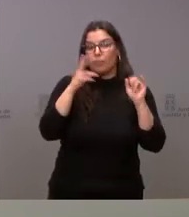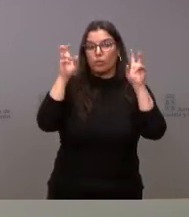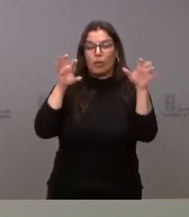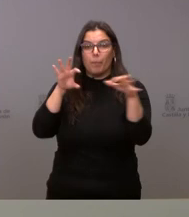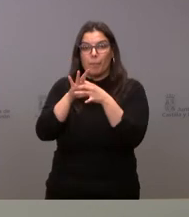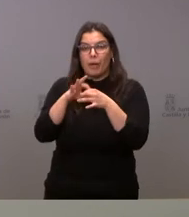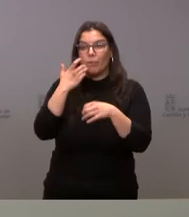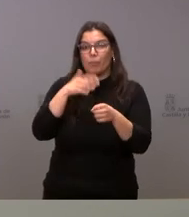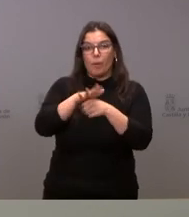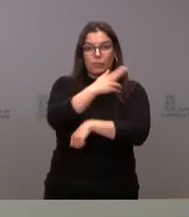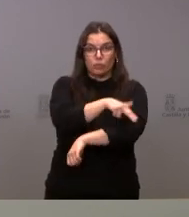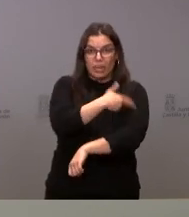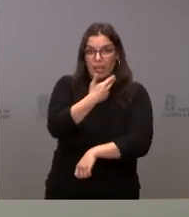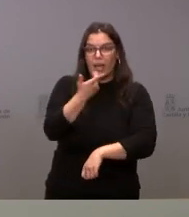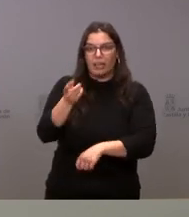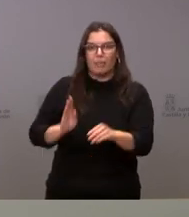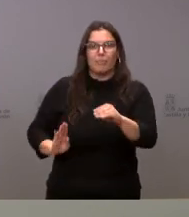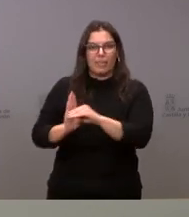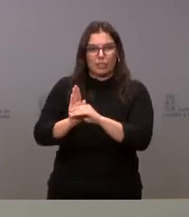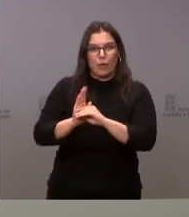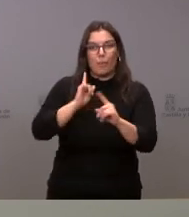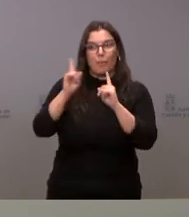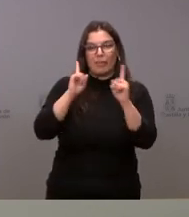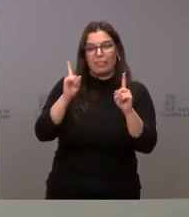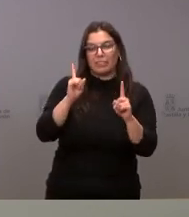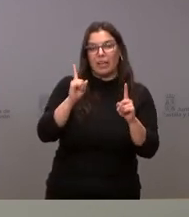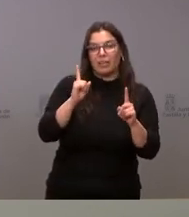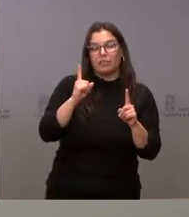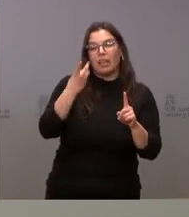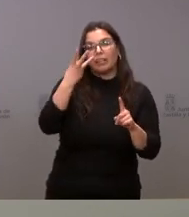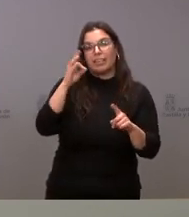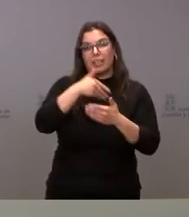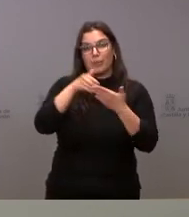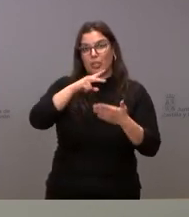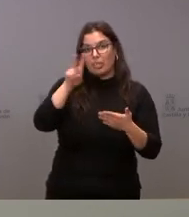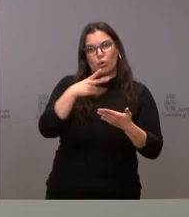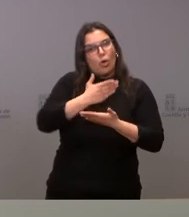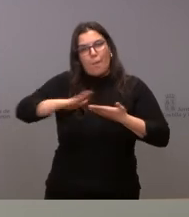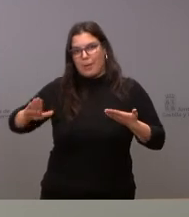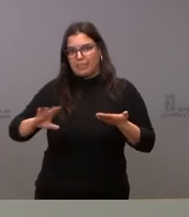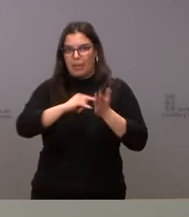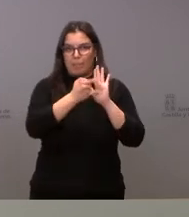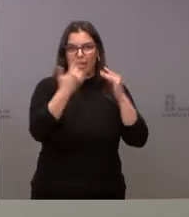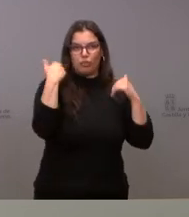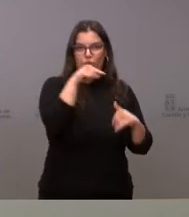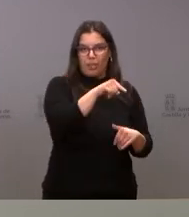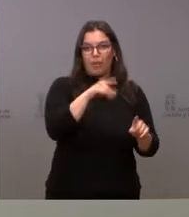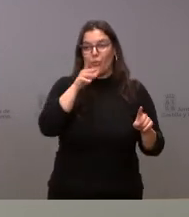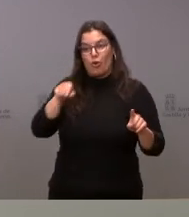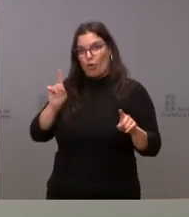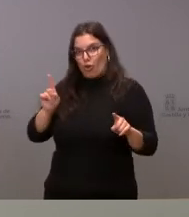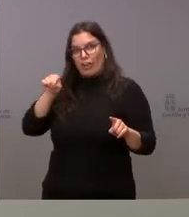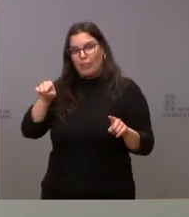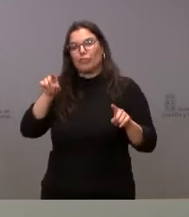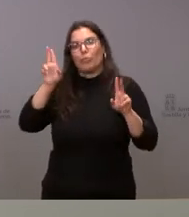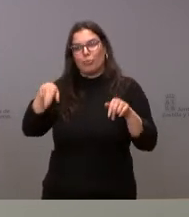de la sanidad donde hay una inversión prevista en torno a los 70 millones de euros y que no forma parte en el plan Soria porque ahí sí todo lo que tiene